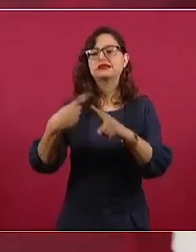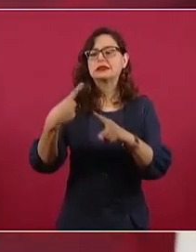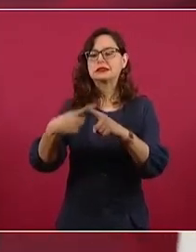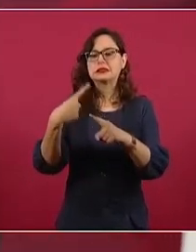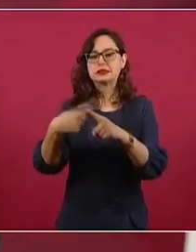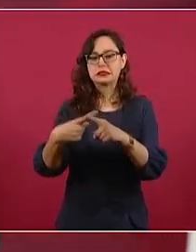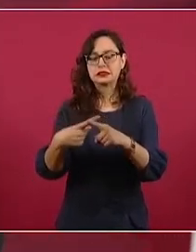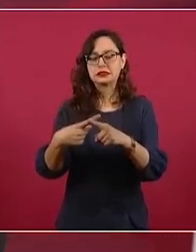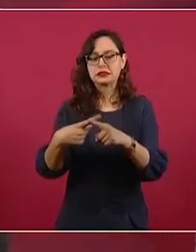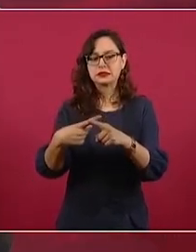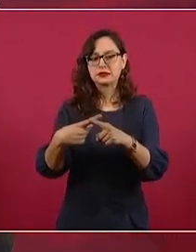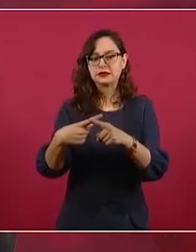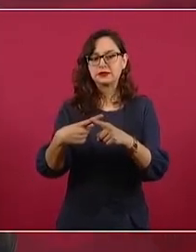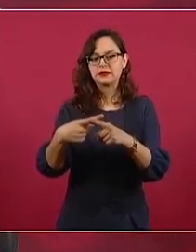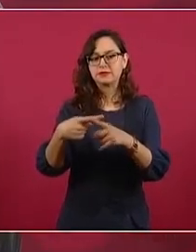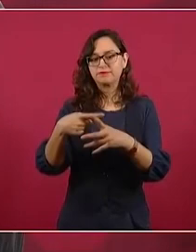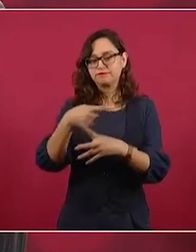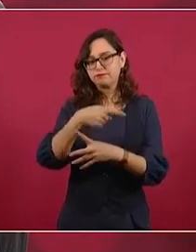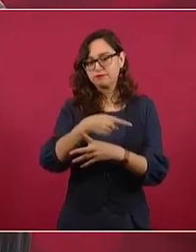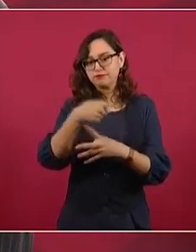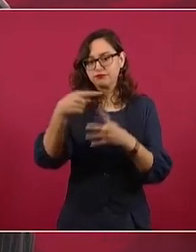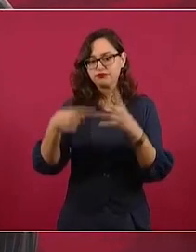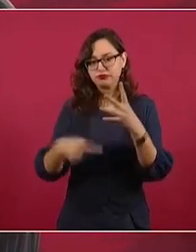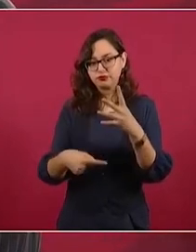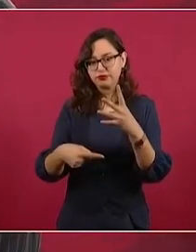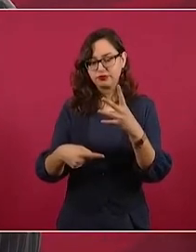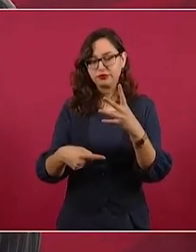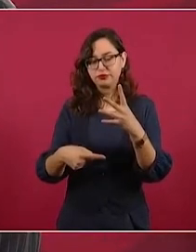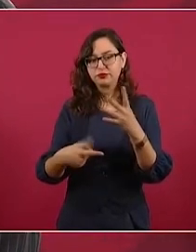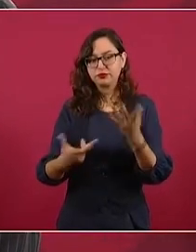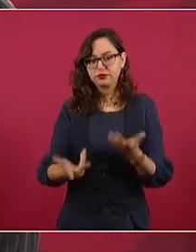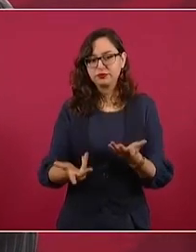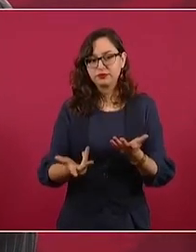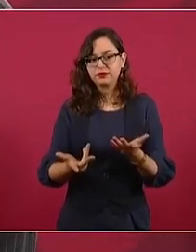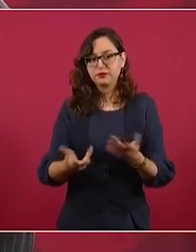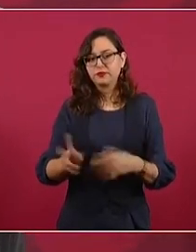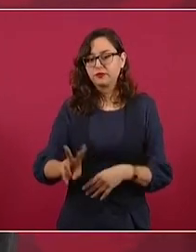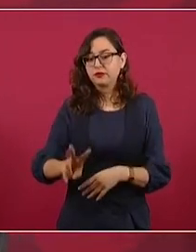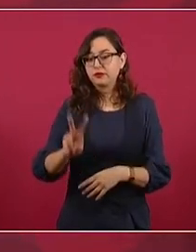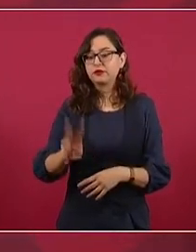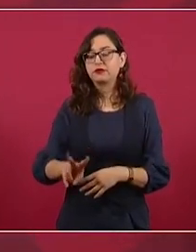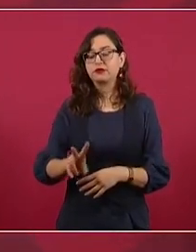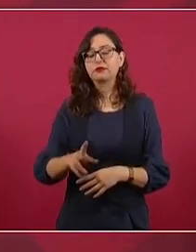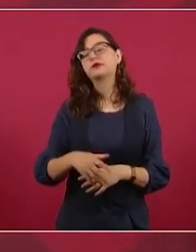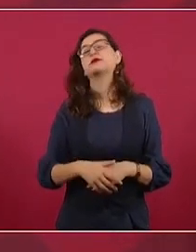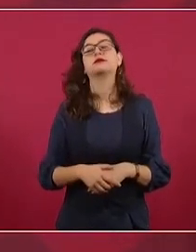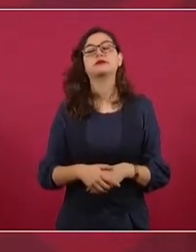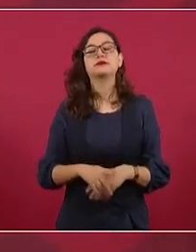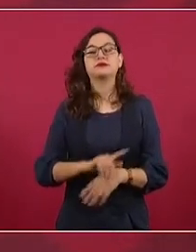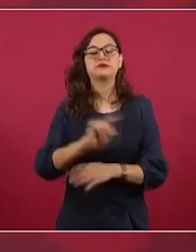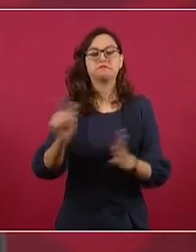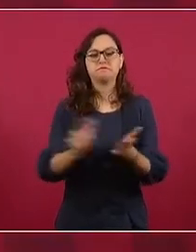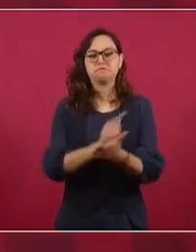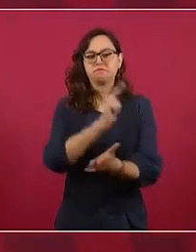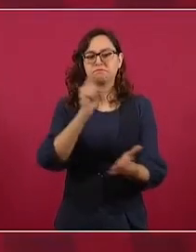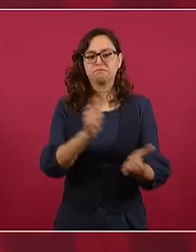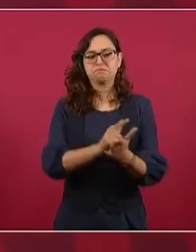Pero aquí sí que no es un asunto de ley, la verdad que por lo general los problemas